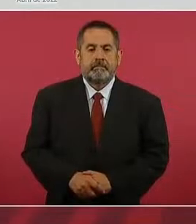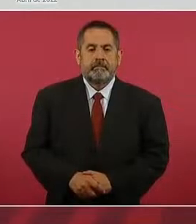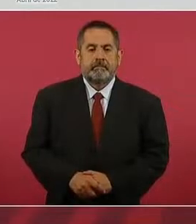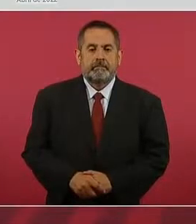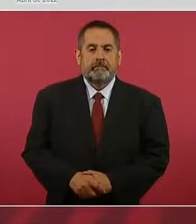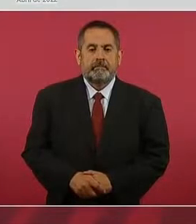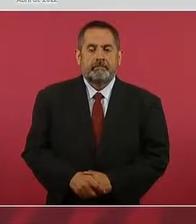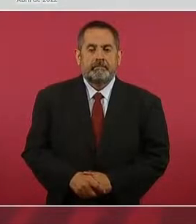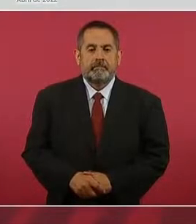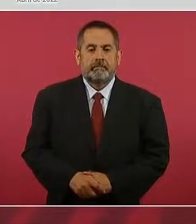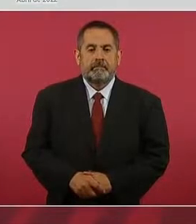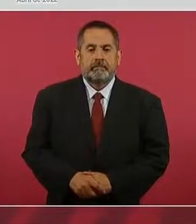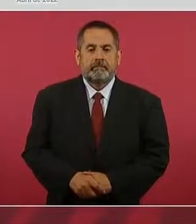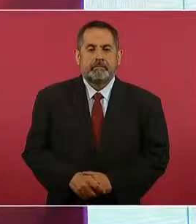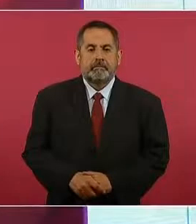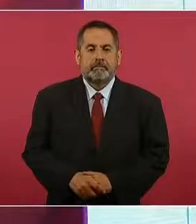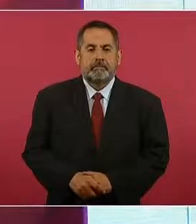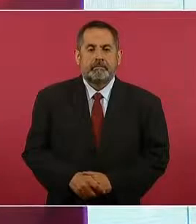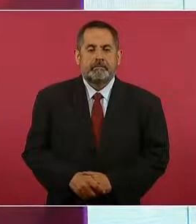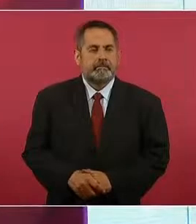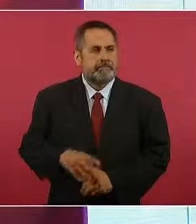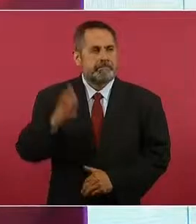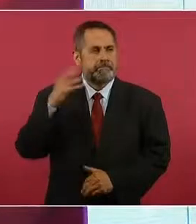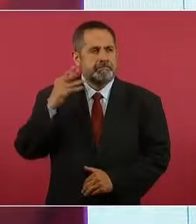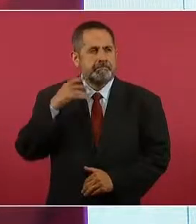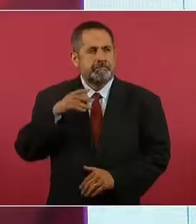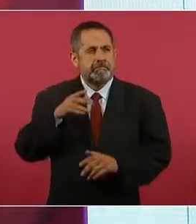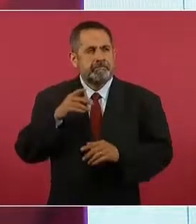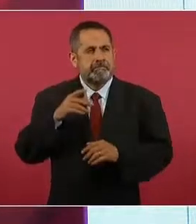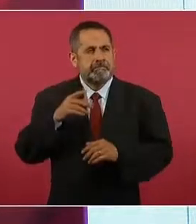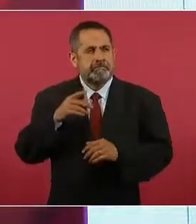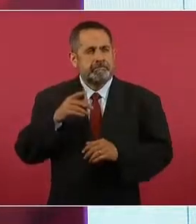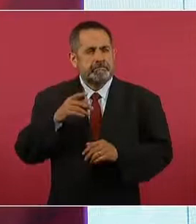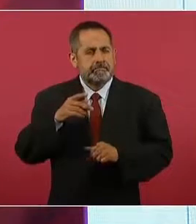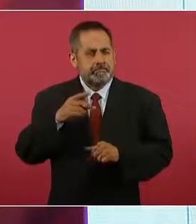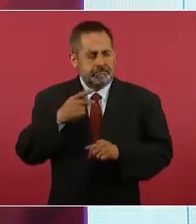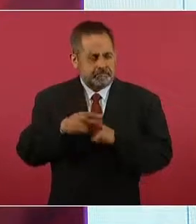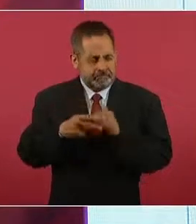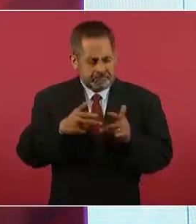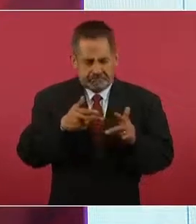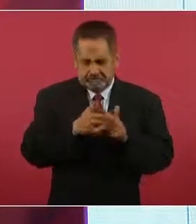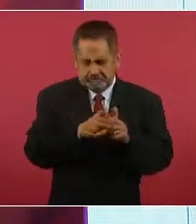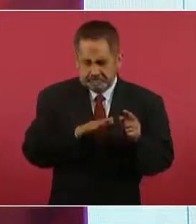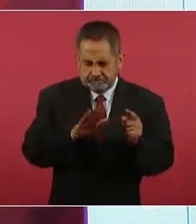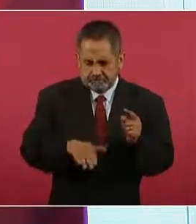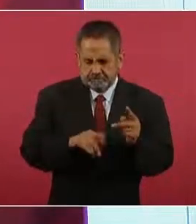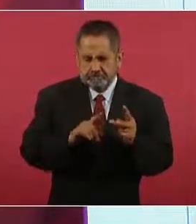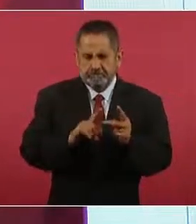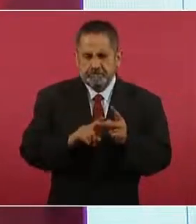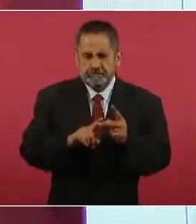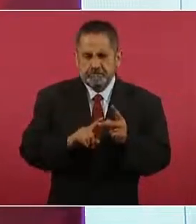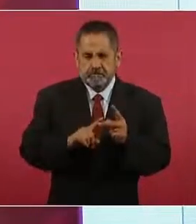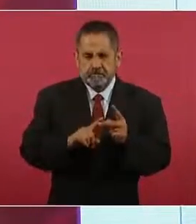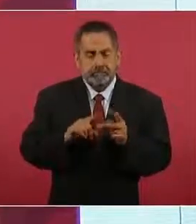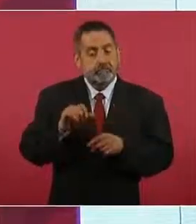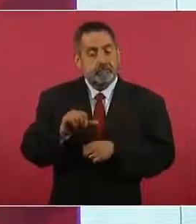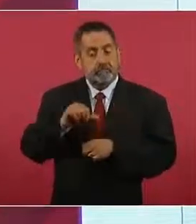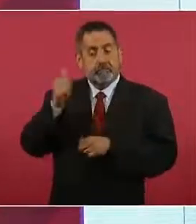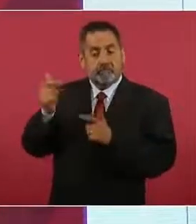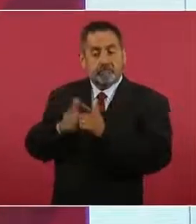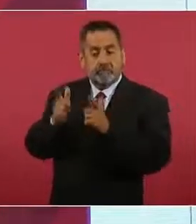En homicidio, cuando estaba de otro partido,